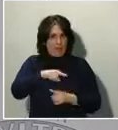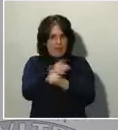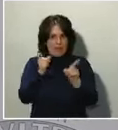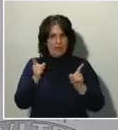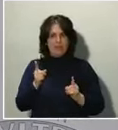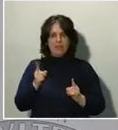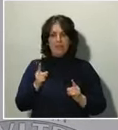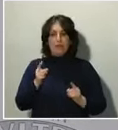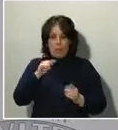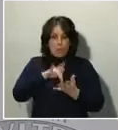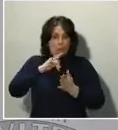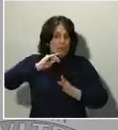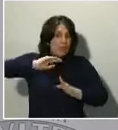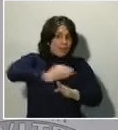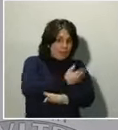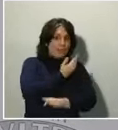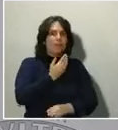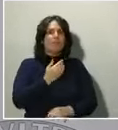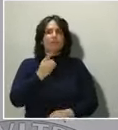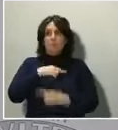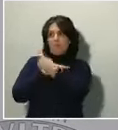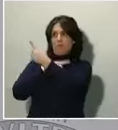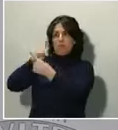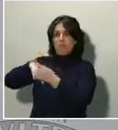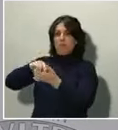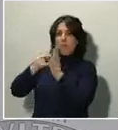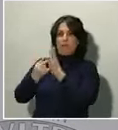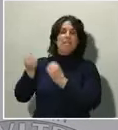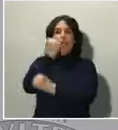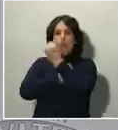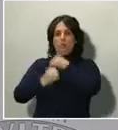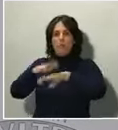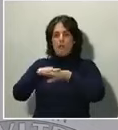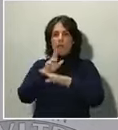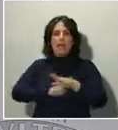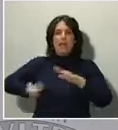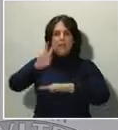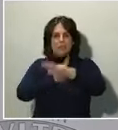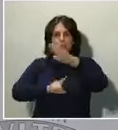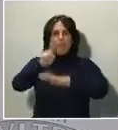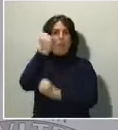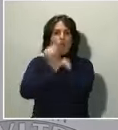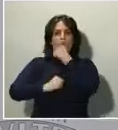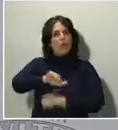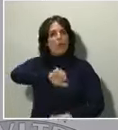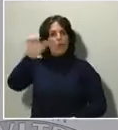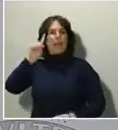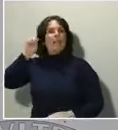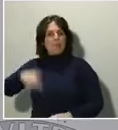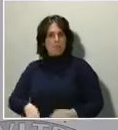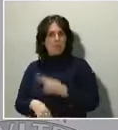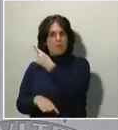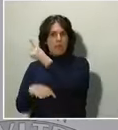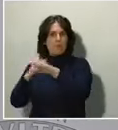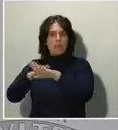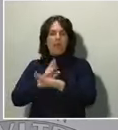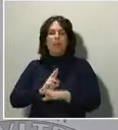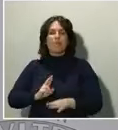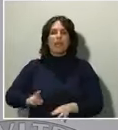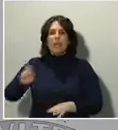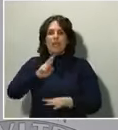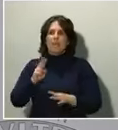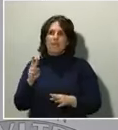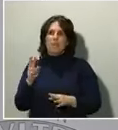planes económicos de reutilización del conjunto de la economía europea para recuperar el brío que teníamos económico y de creación de empleo